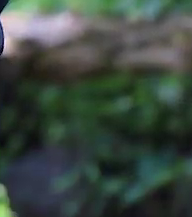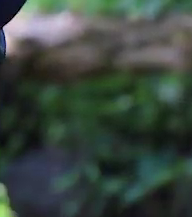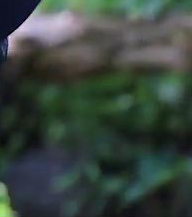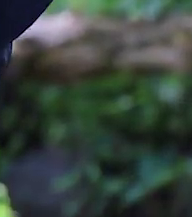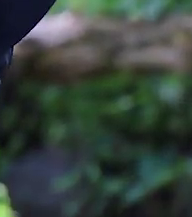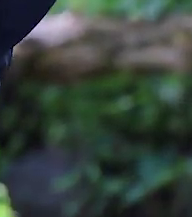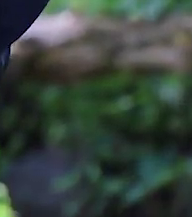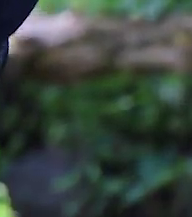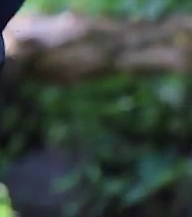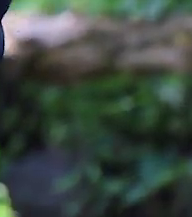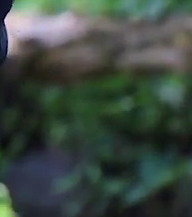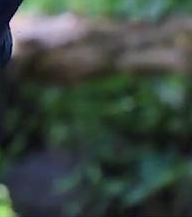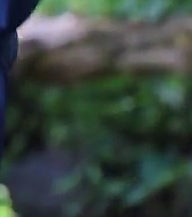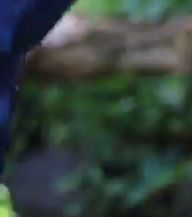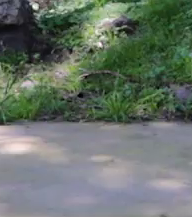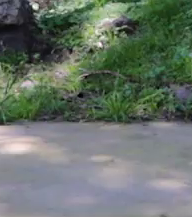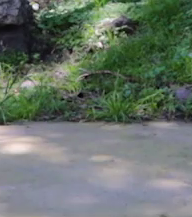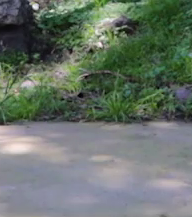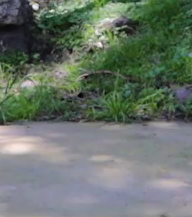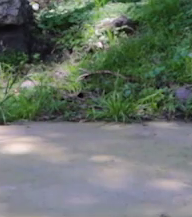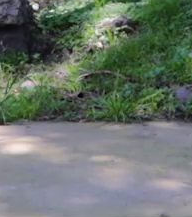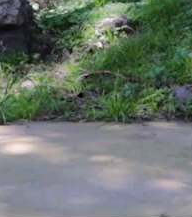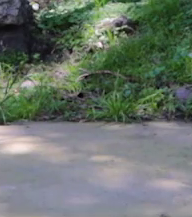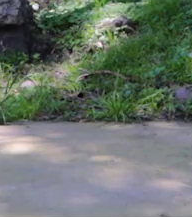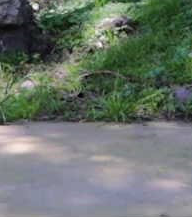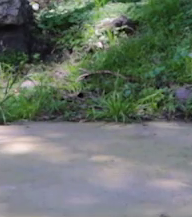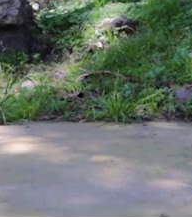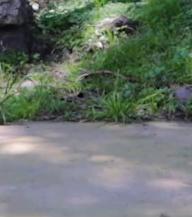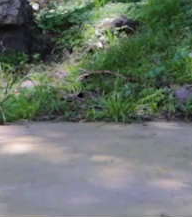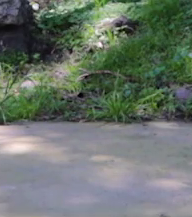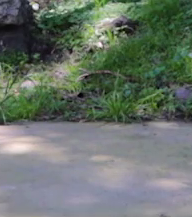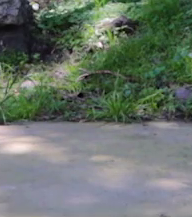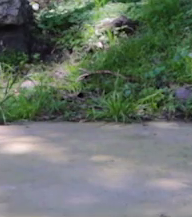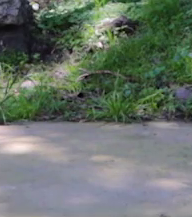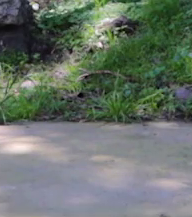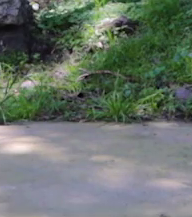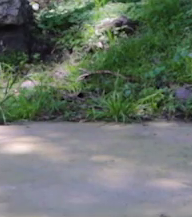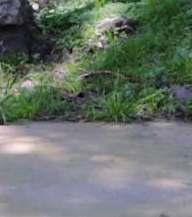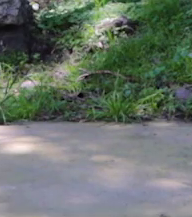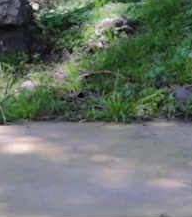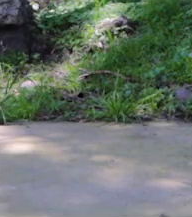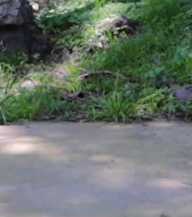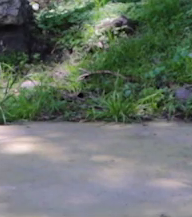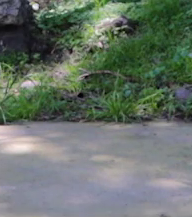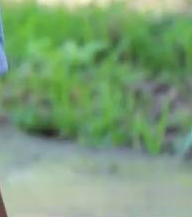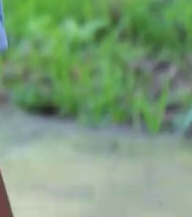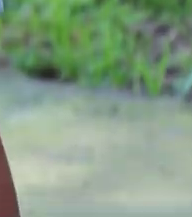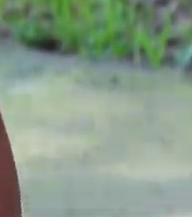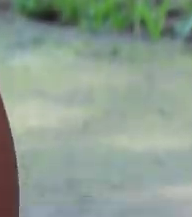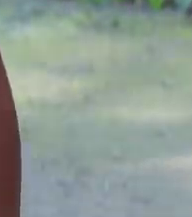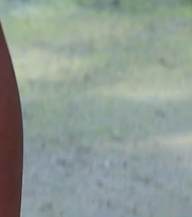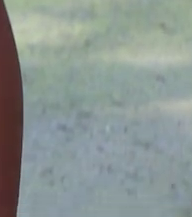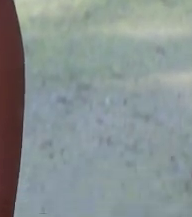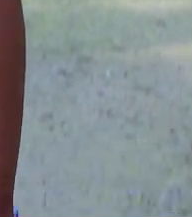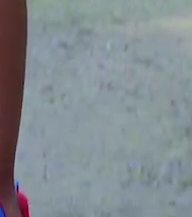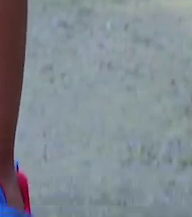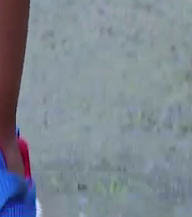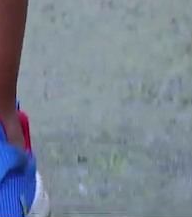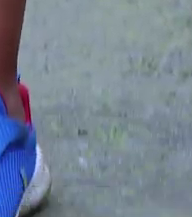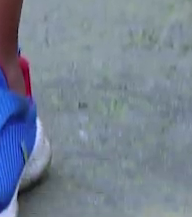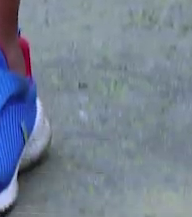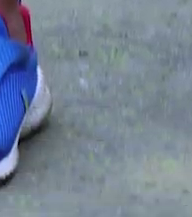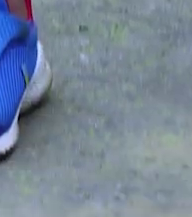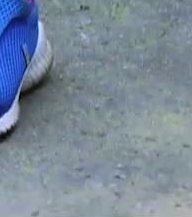Muy bien. Claro que sí. Bien. Descansamos, Jair. Bajamos los brazos.